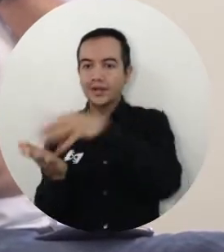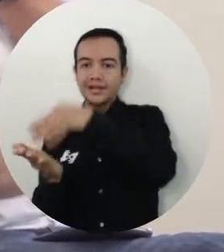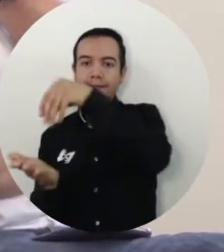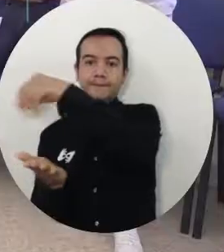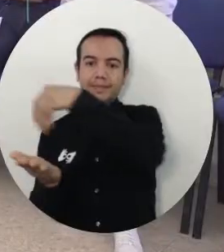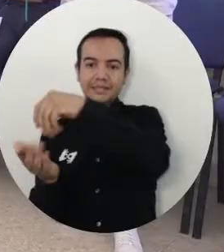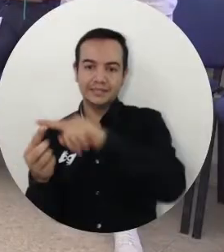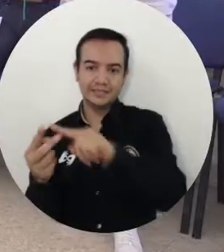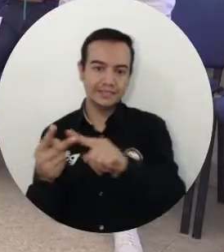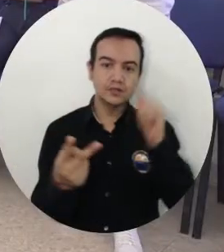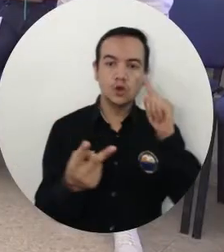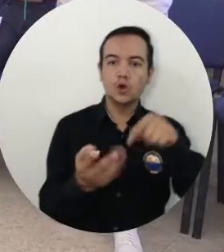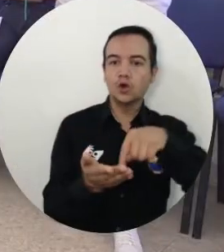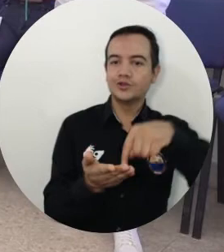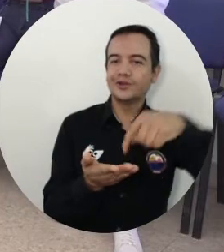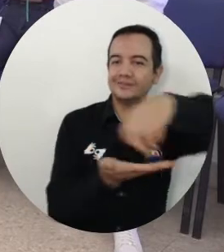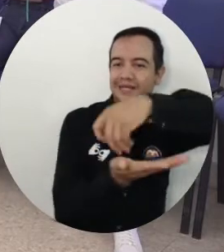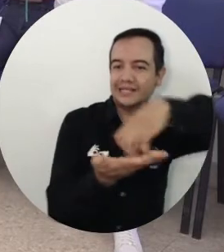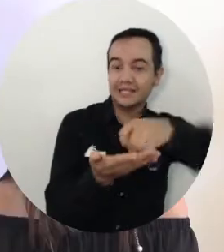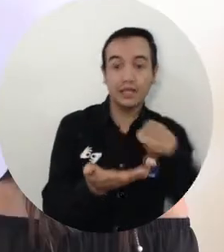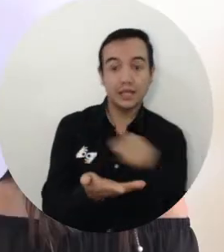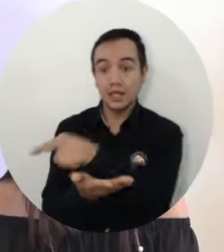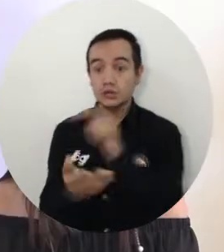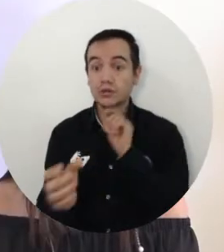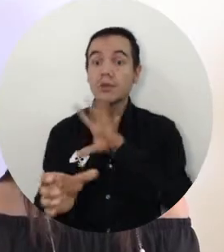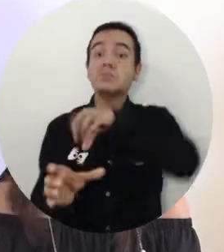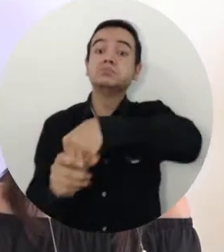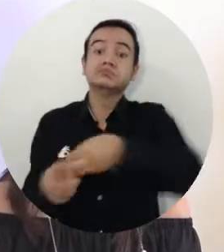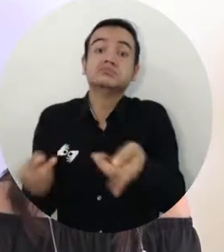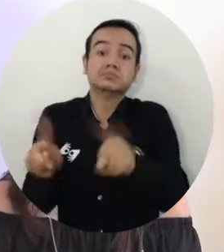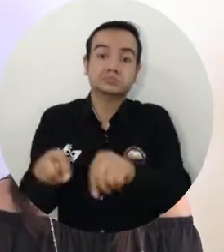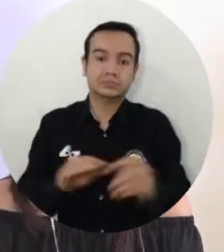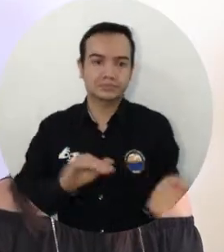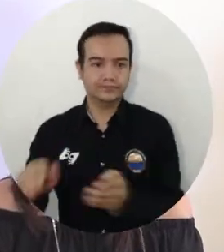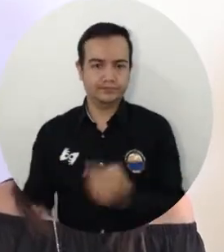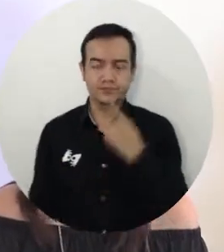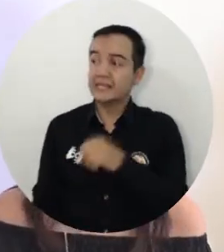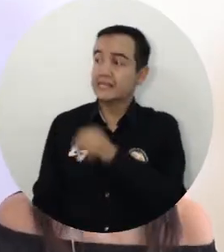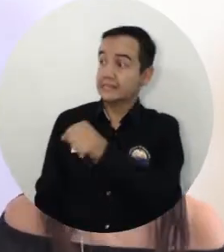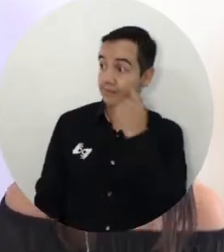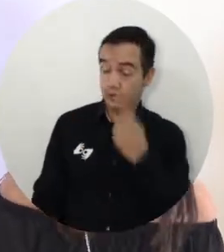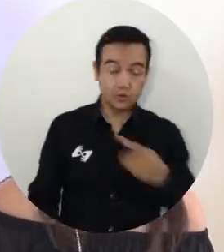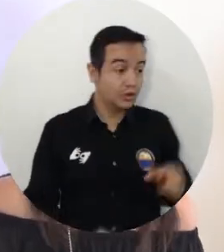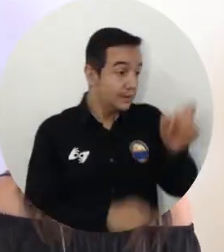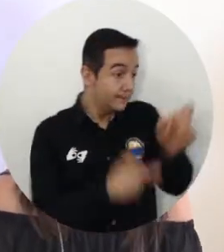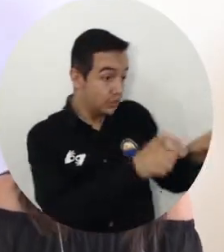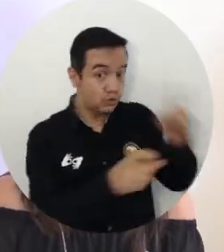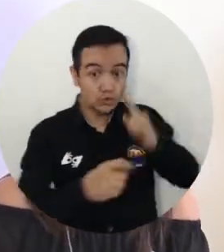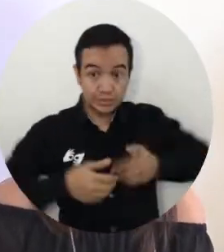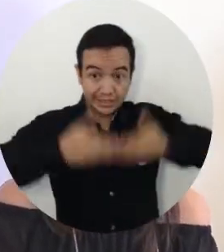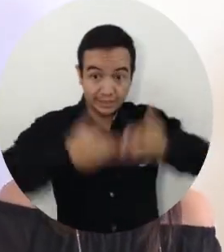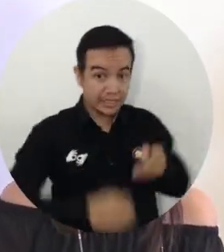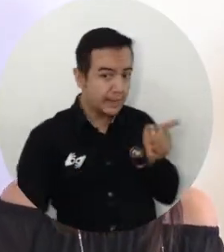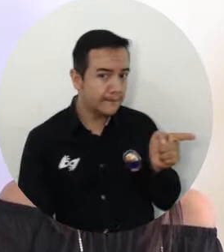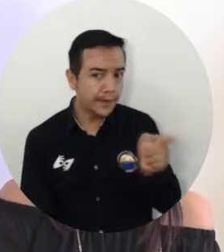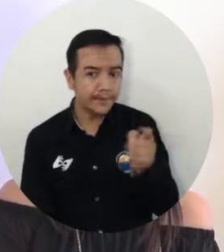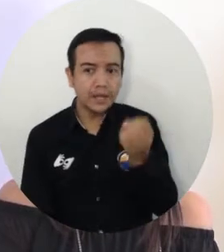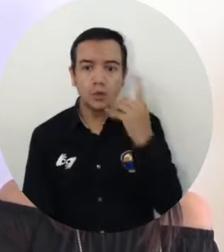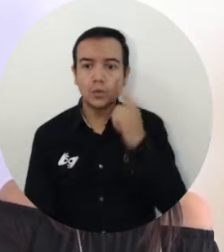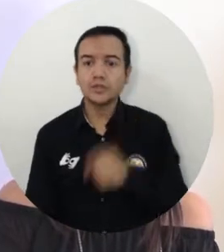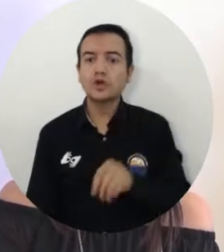Magdalena y en la Sierra Nevada de Santa Marta. Tú mencionas ahorita, nosotros hemos 98 estudiantes en condición de discapacidad y nos ha tocado invertir